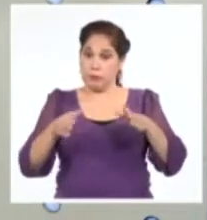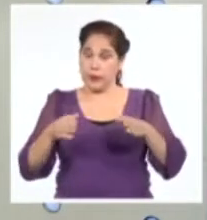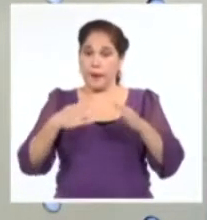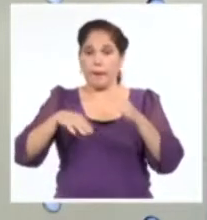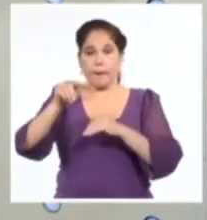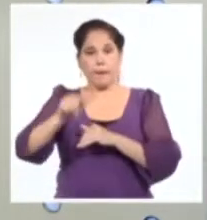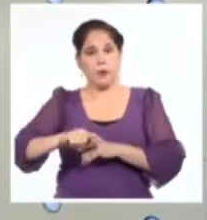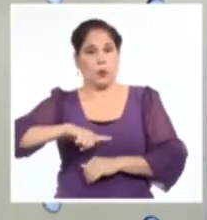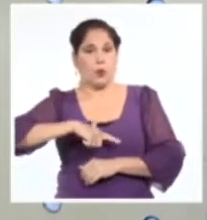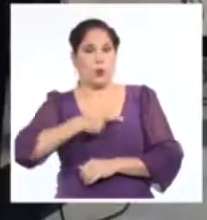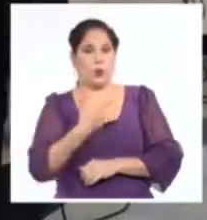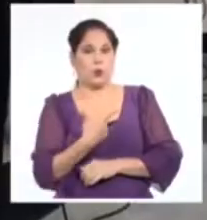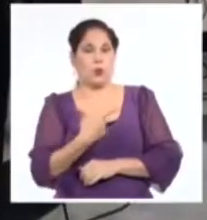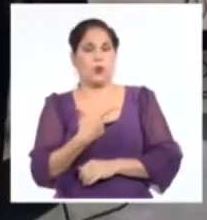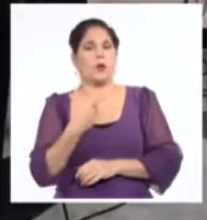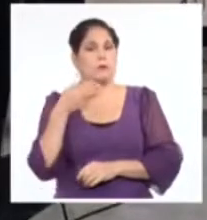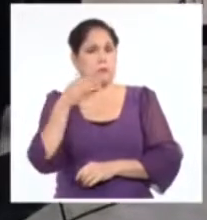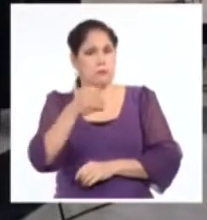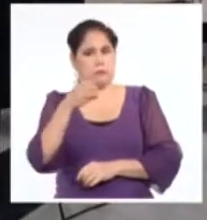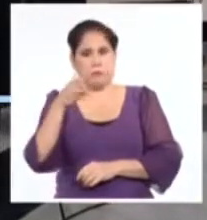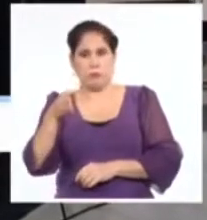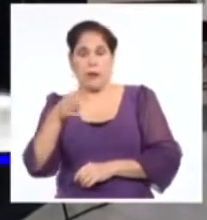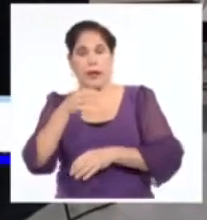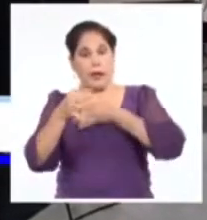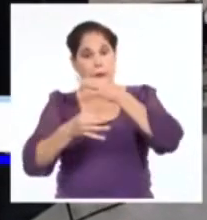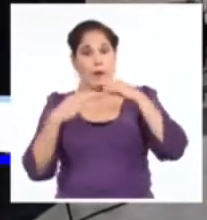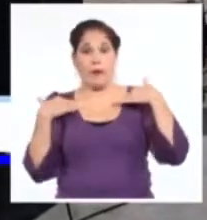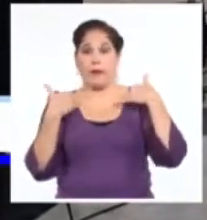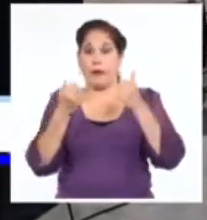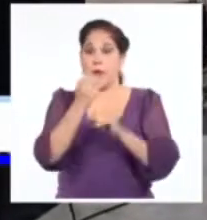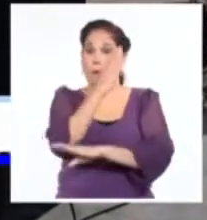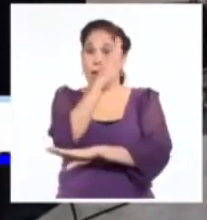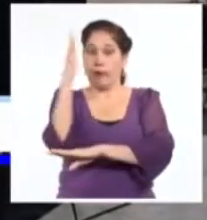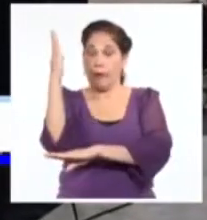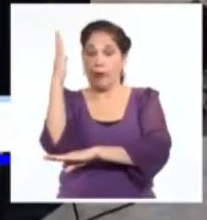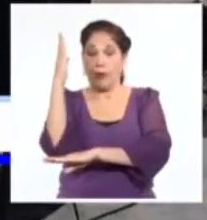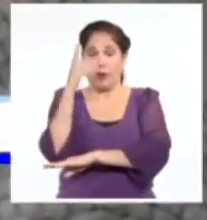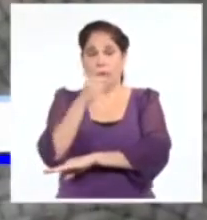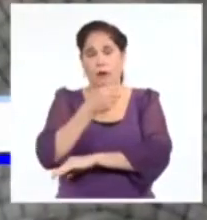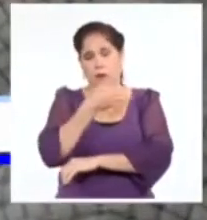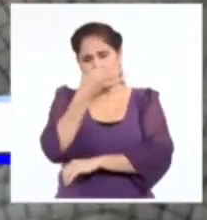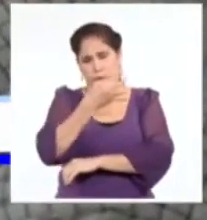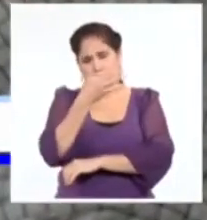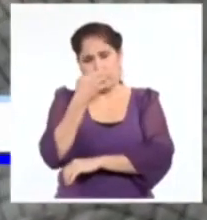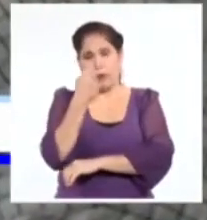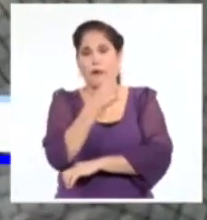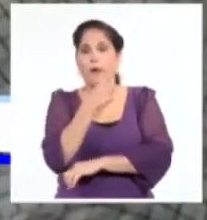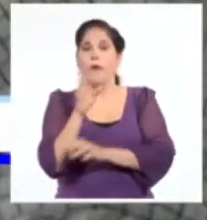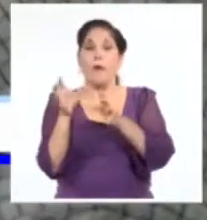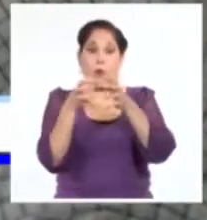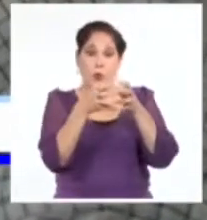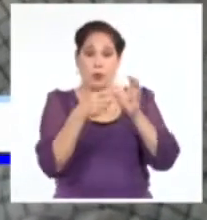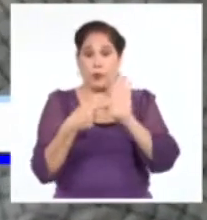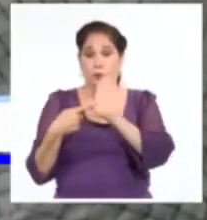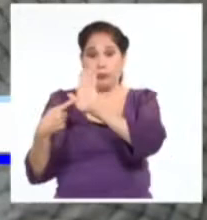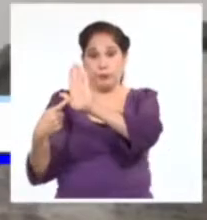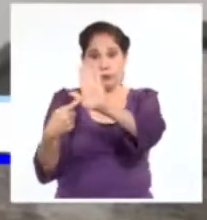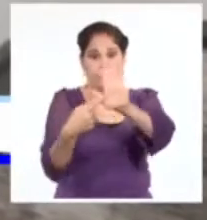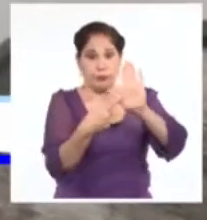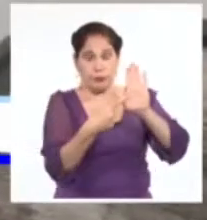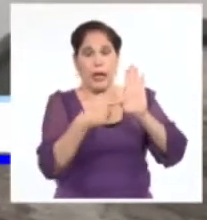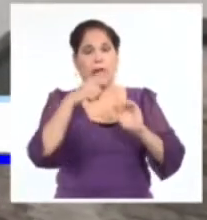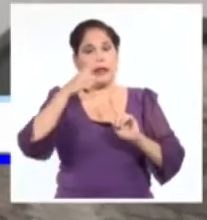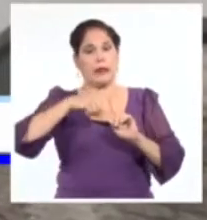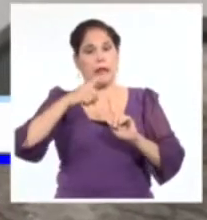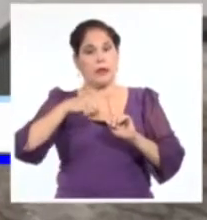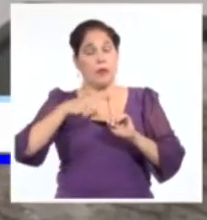Ministro de Cultura, Alpidio Alonso. Al decir del director de la Biblioteca Nacional, Omar Baliño, esta muestra colectiva es un testimonio del rigor de la